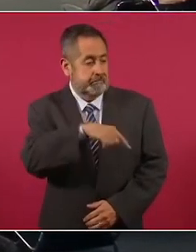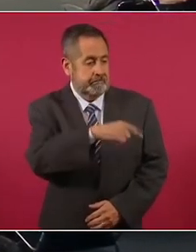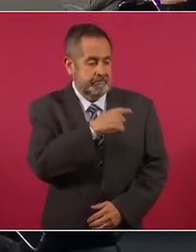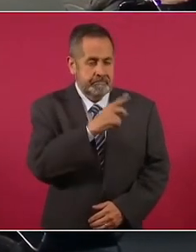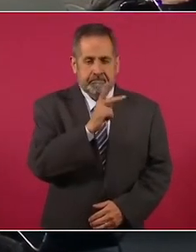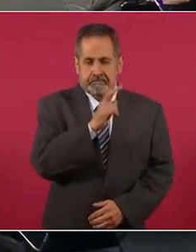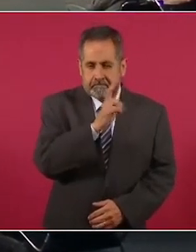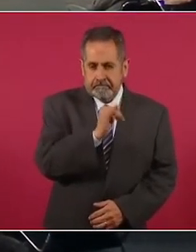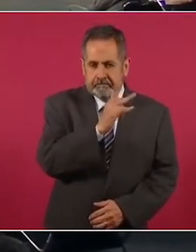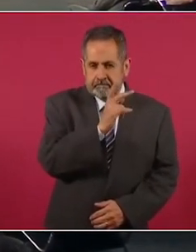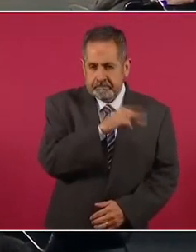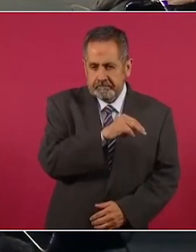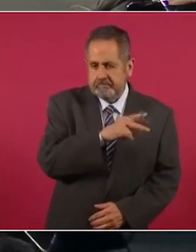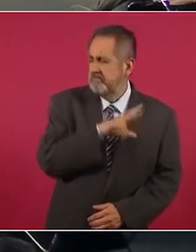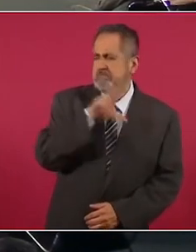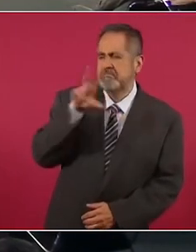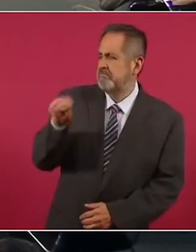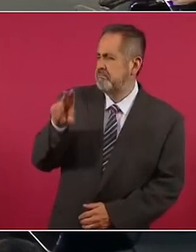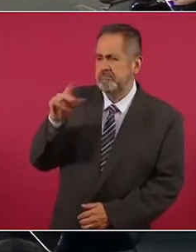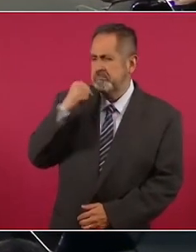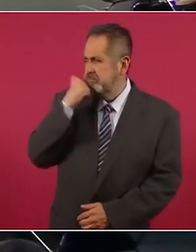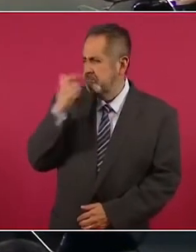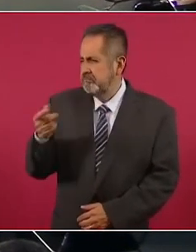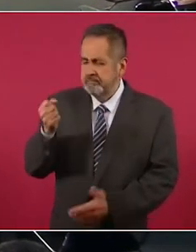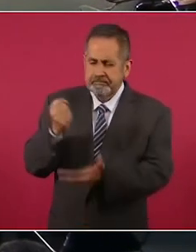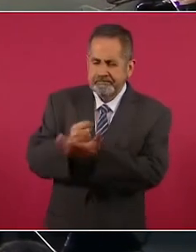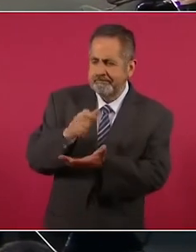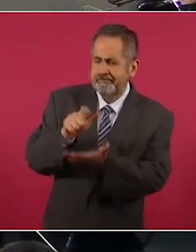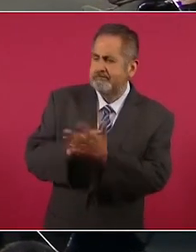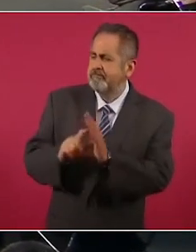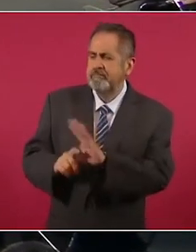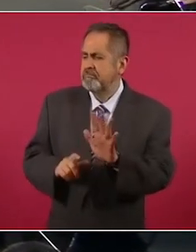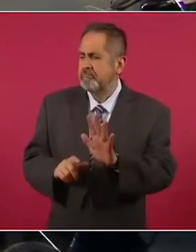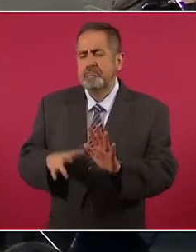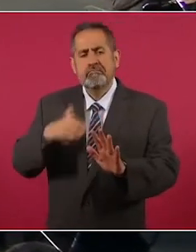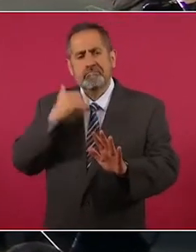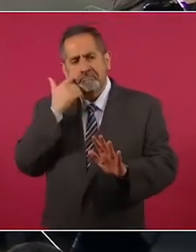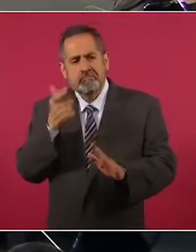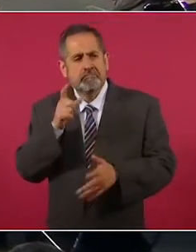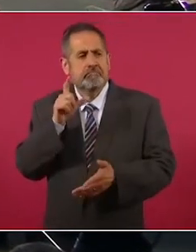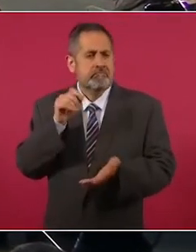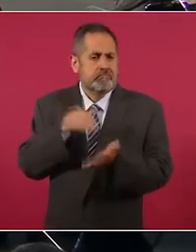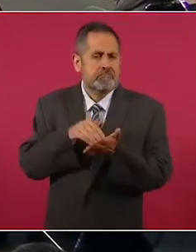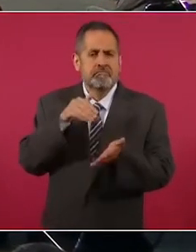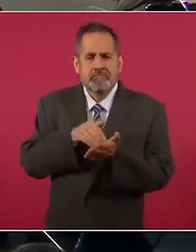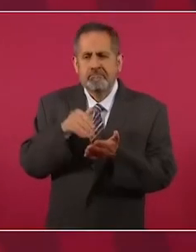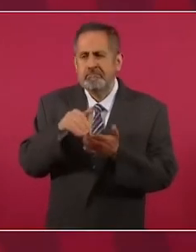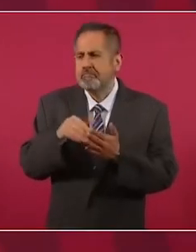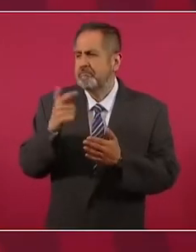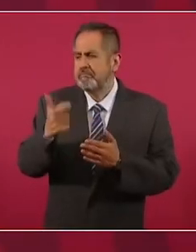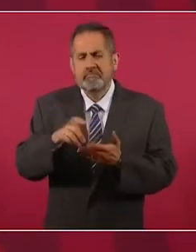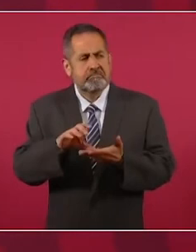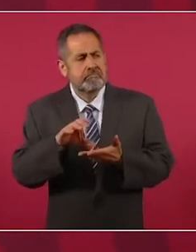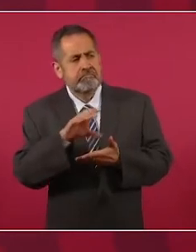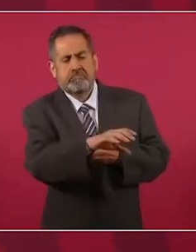y que siga ganando un consejero